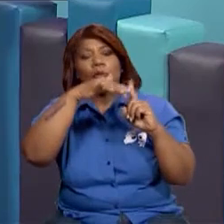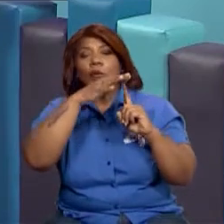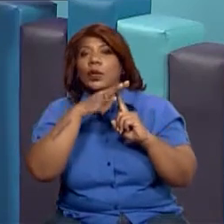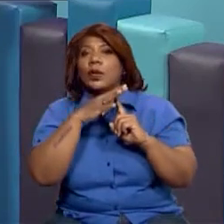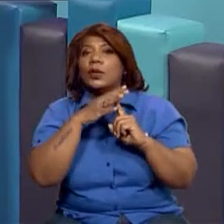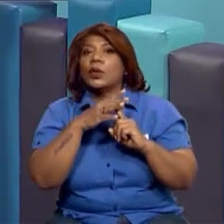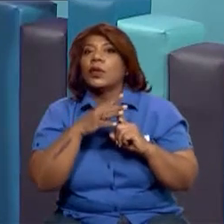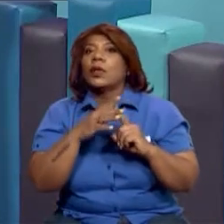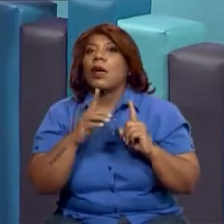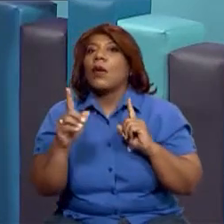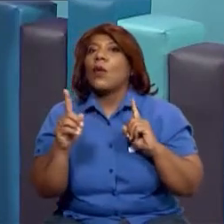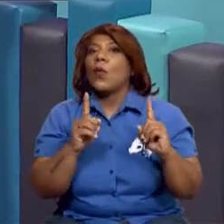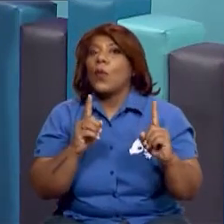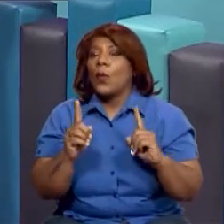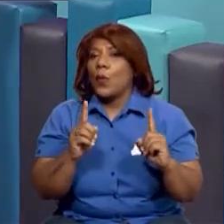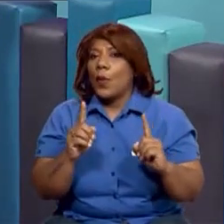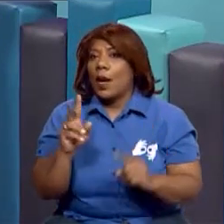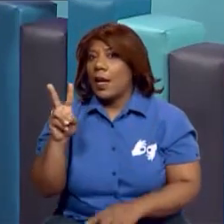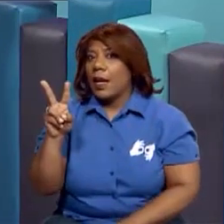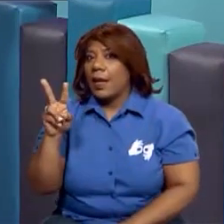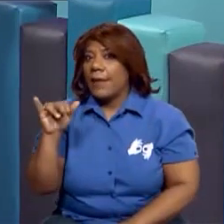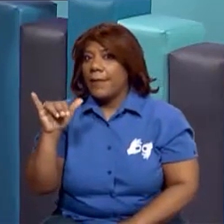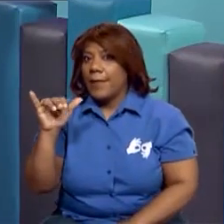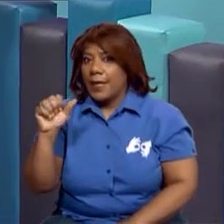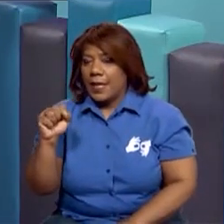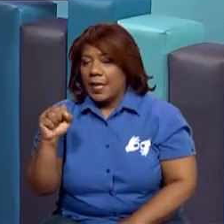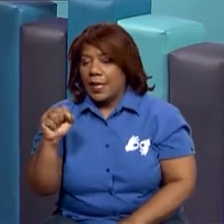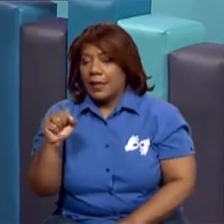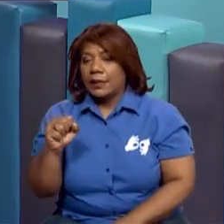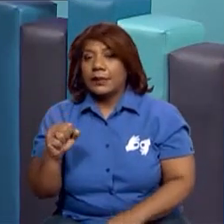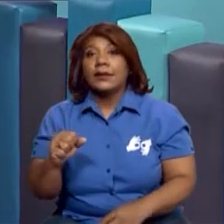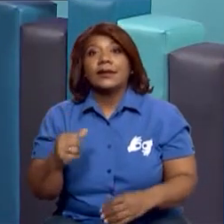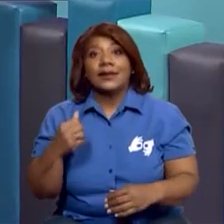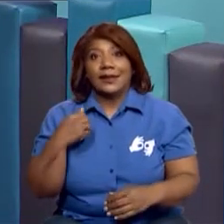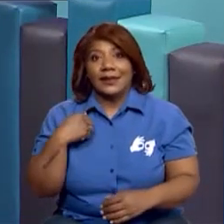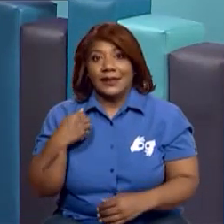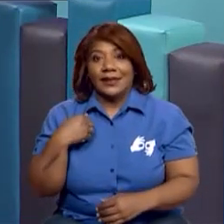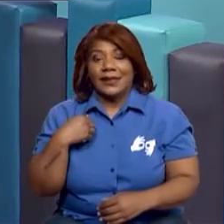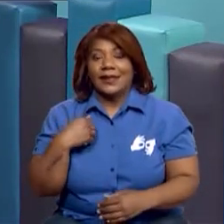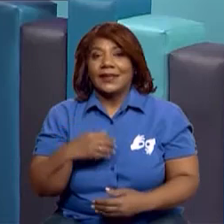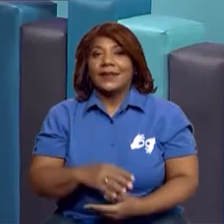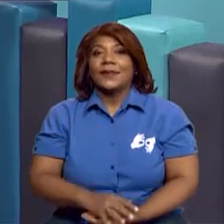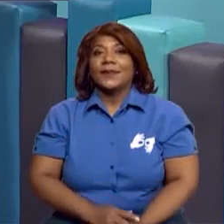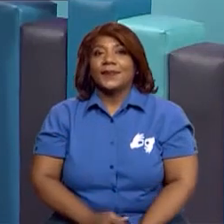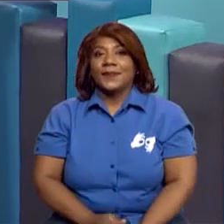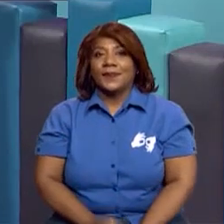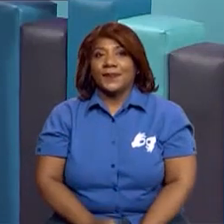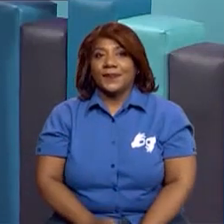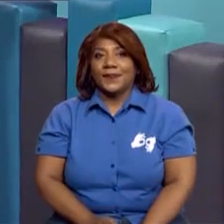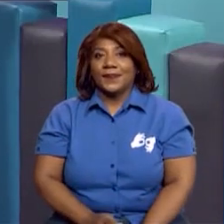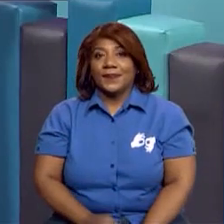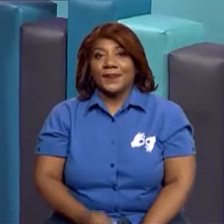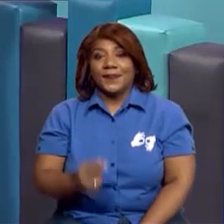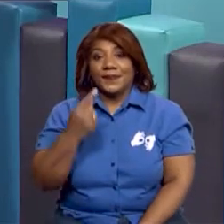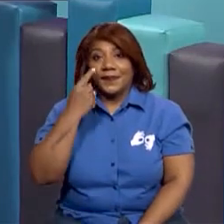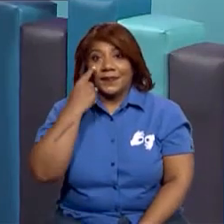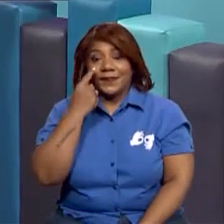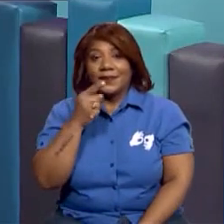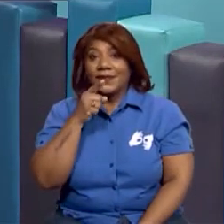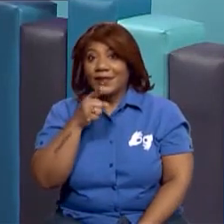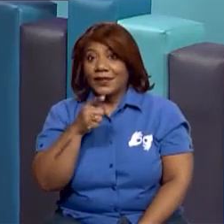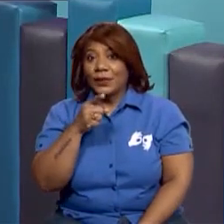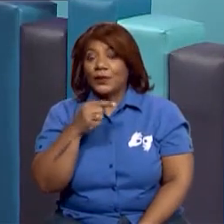aquellos tipos de vías que más usualmente tenemos en ellos. Aquí vas a hacer una